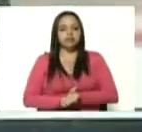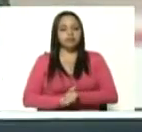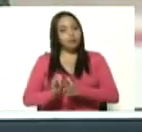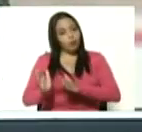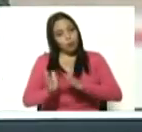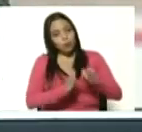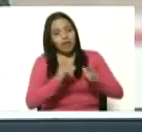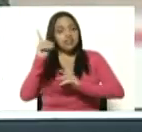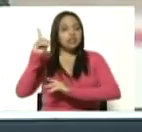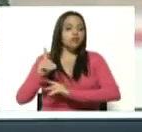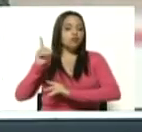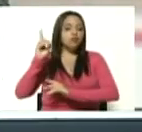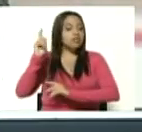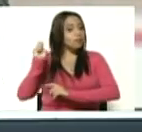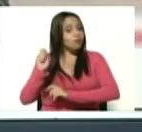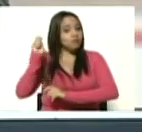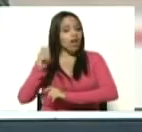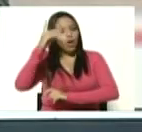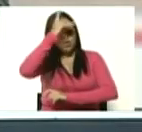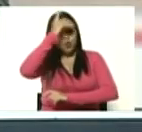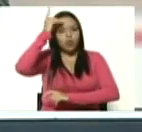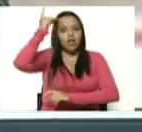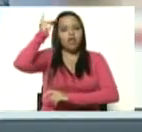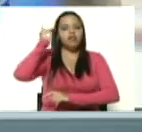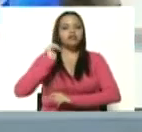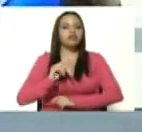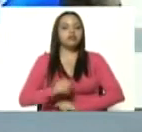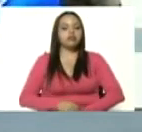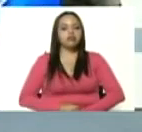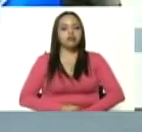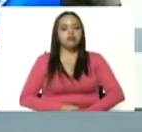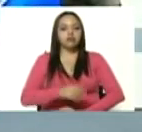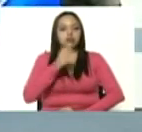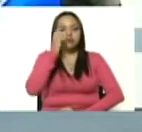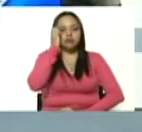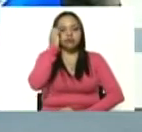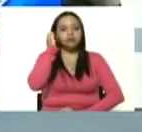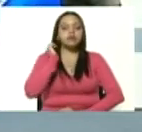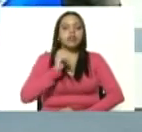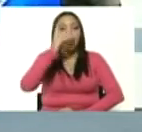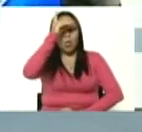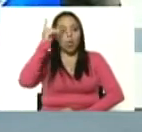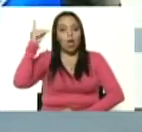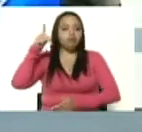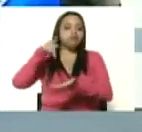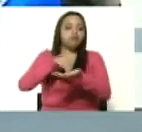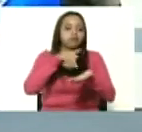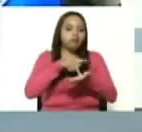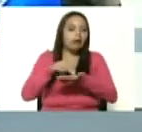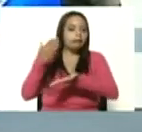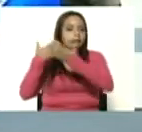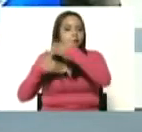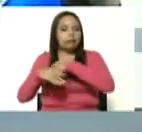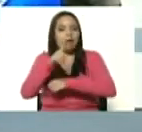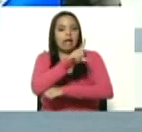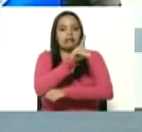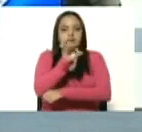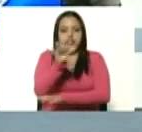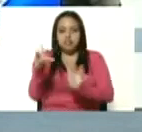Diosdado Cabello Rondón, protagonista de los hechos históricos del 13 de abril.